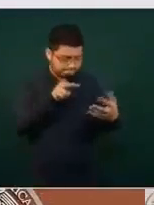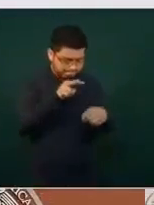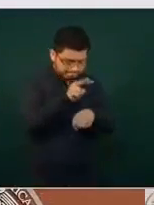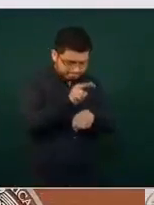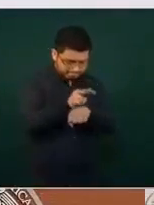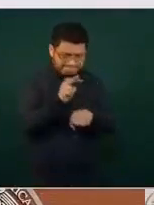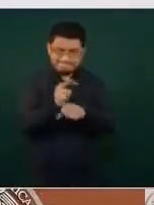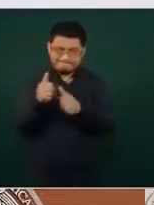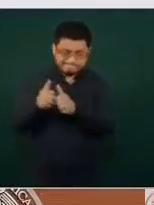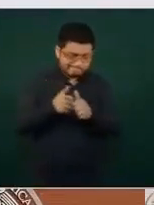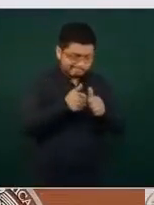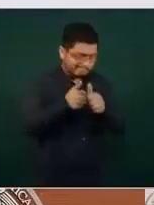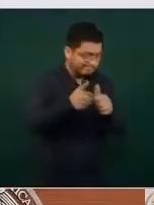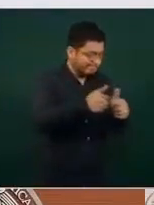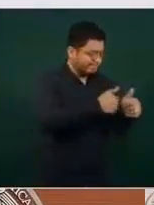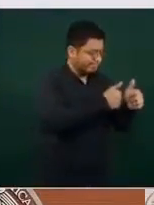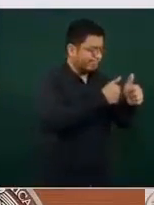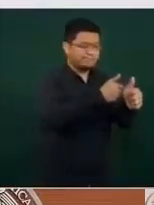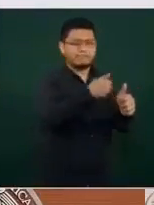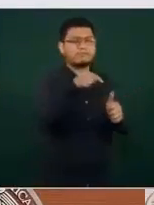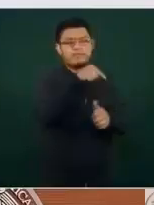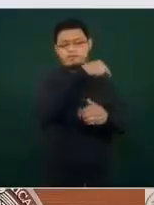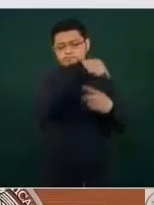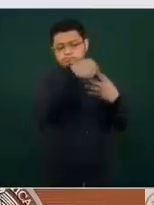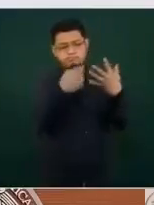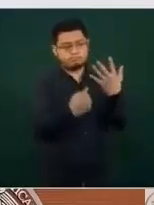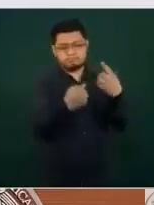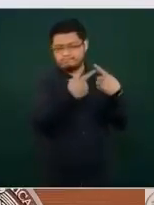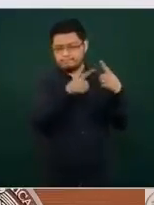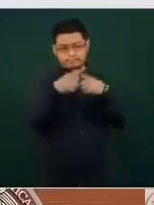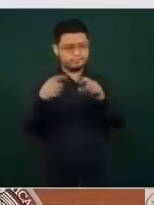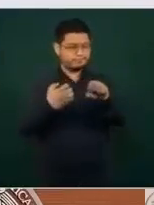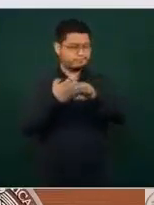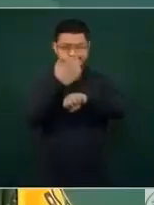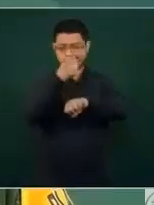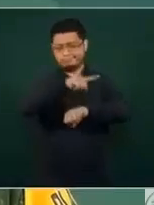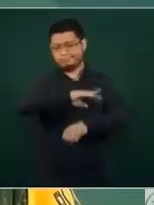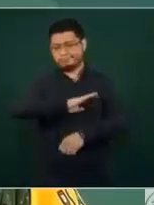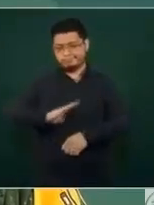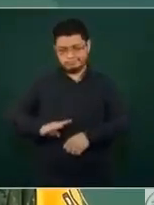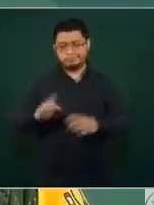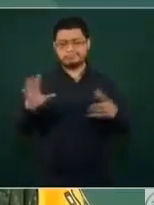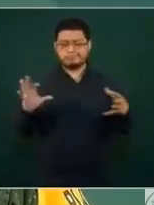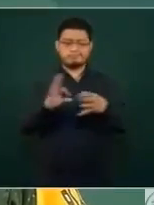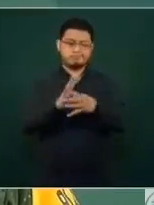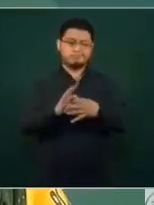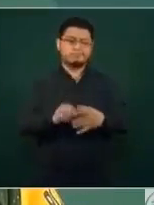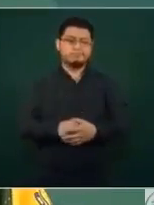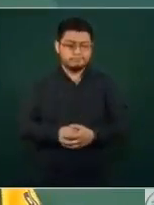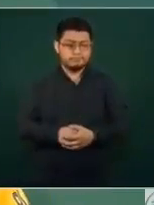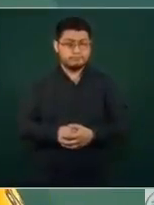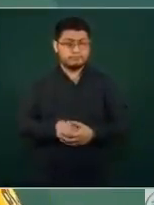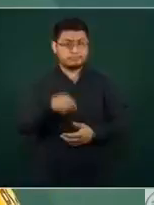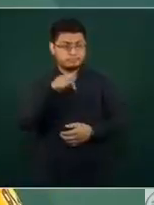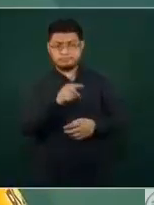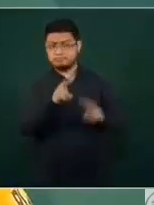de vacunación que están establecidos en cada uno de los estados y de los municipios. Participa en esta